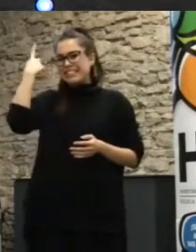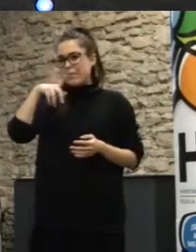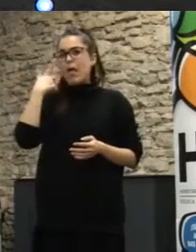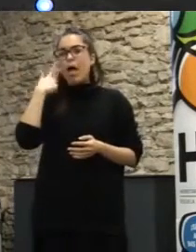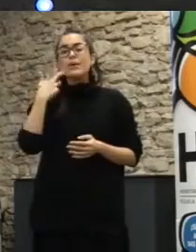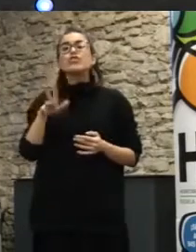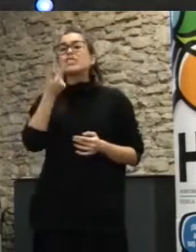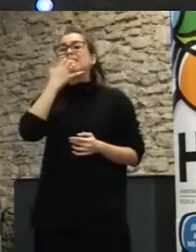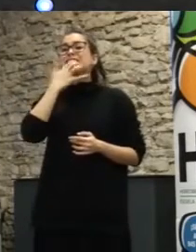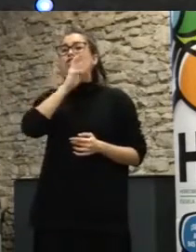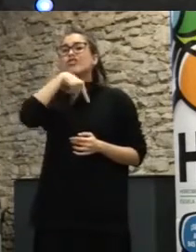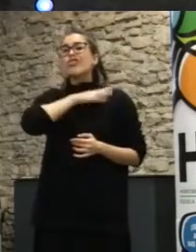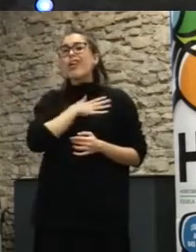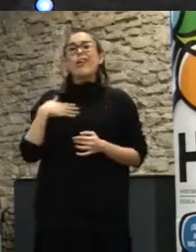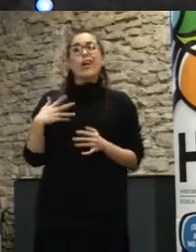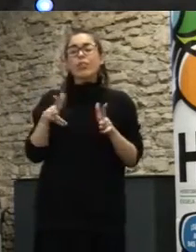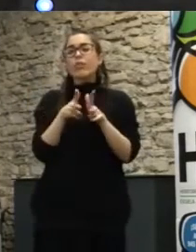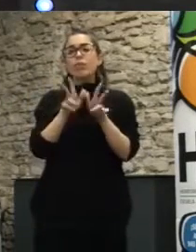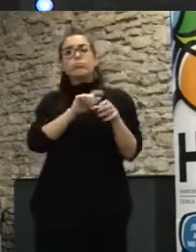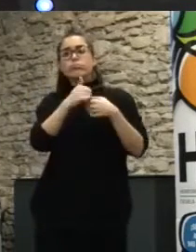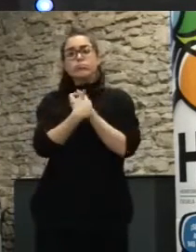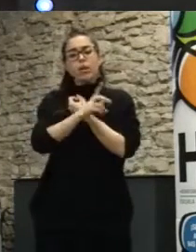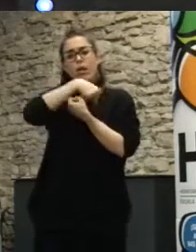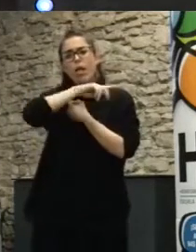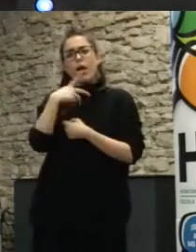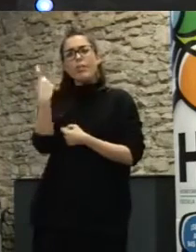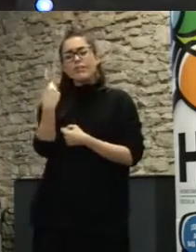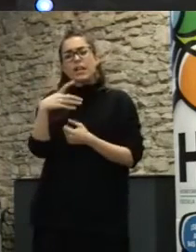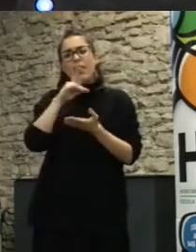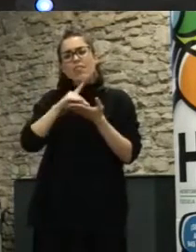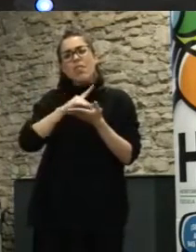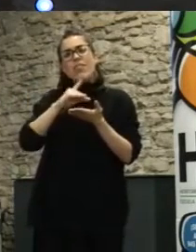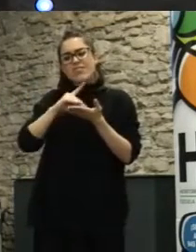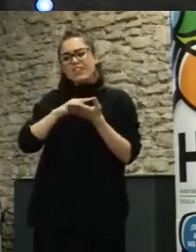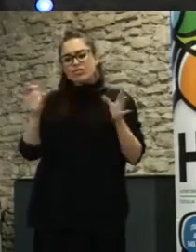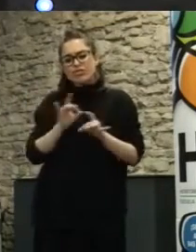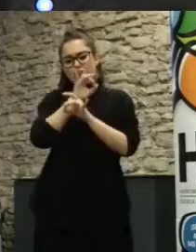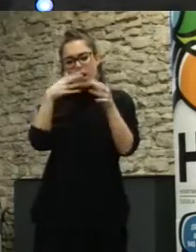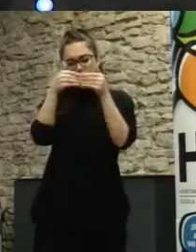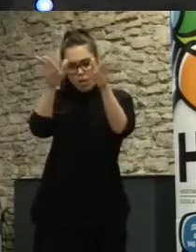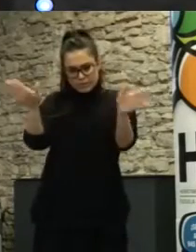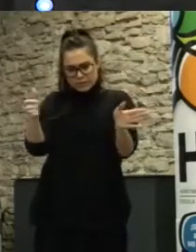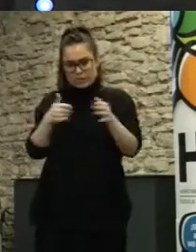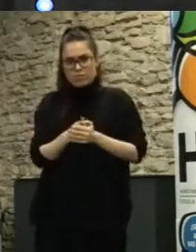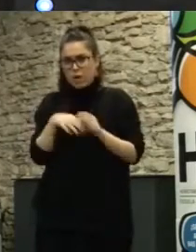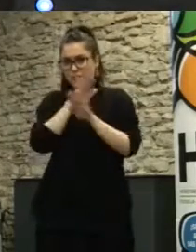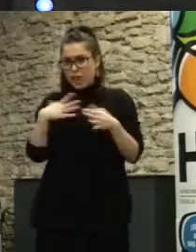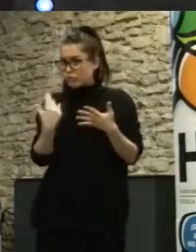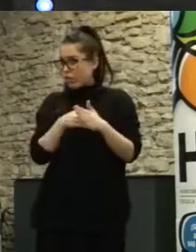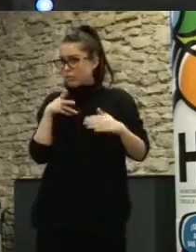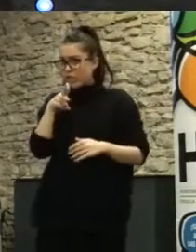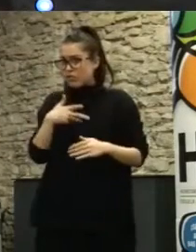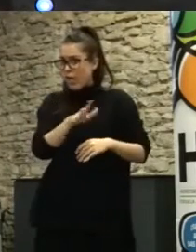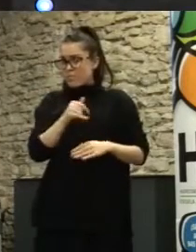por parte de la ciudadanía tenemos que informar y tenemos que abrir los datos que en cierto modo son de todos. Tema de